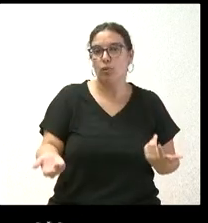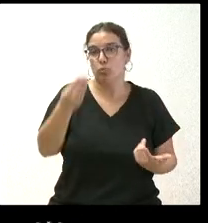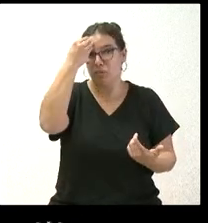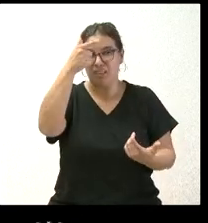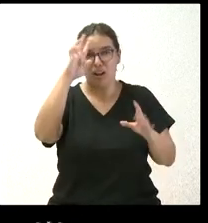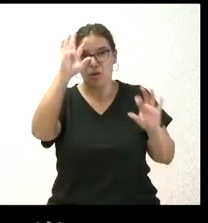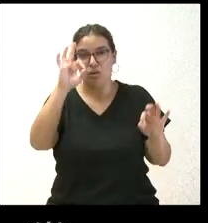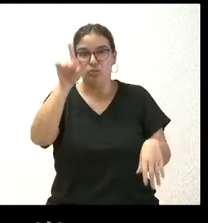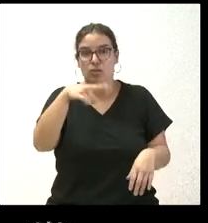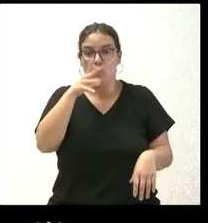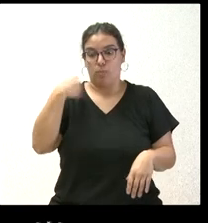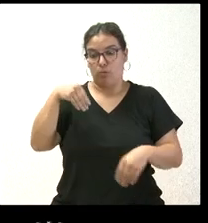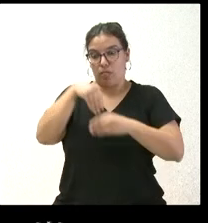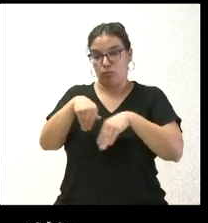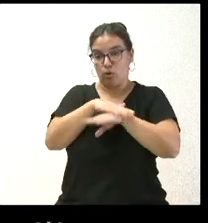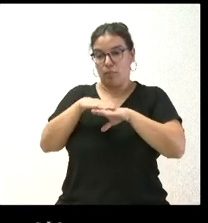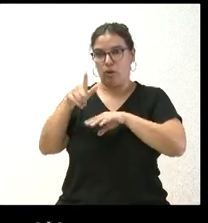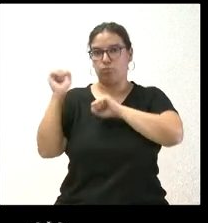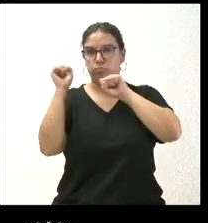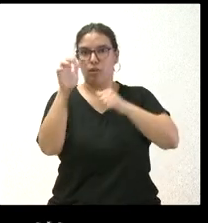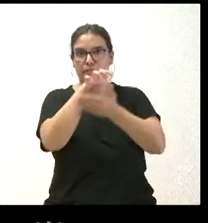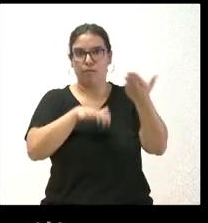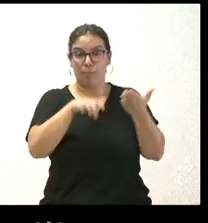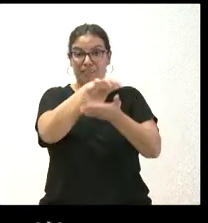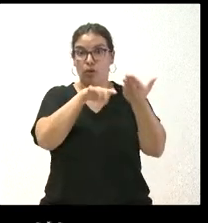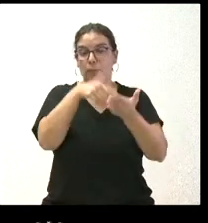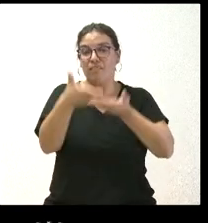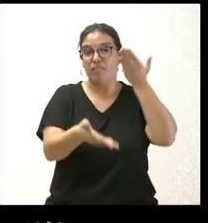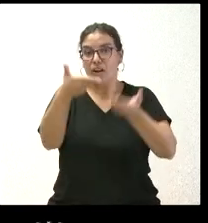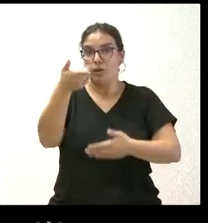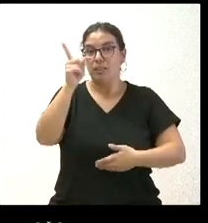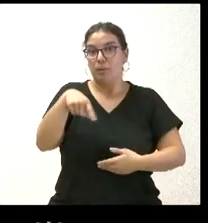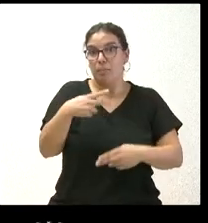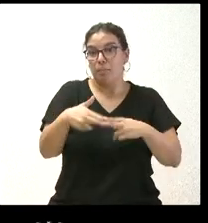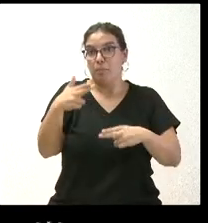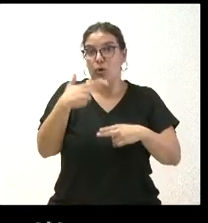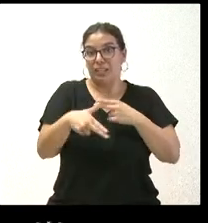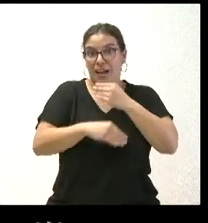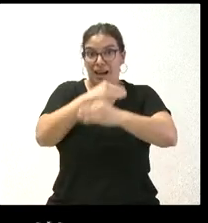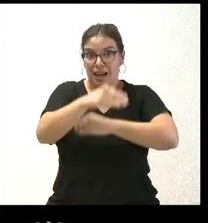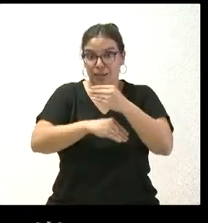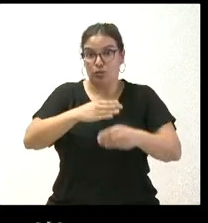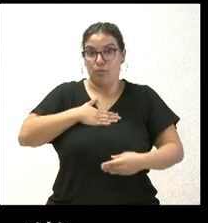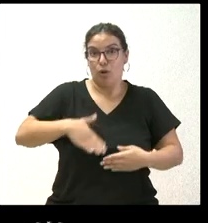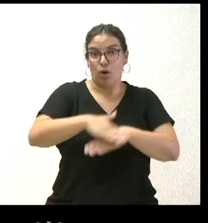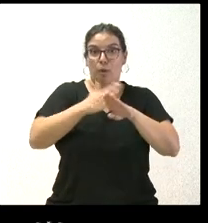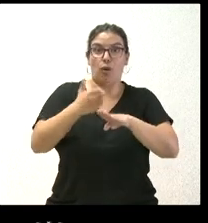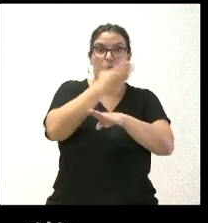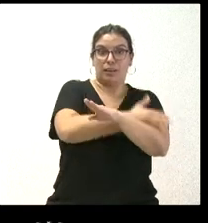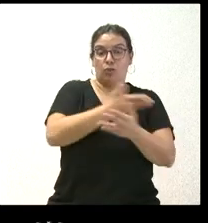que un socio de gobierno bloquee un informe que por otra parte evalúa las políticas llevadas a cabo por un gobierno anterior